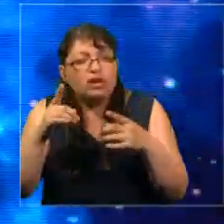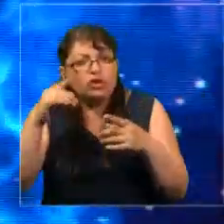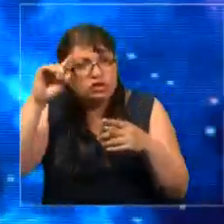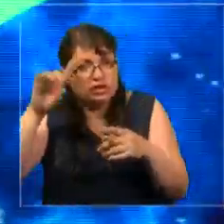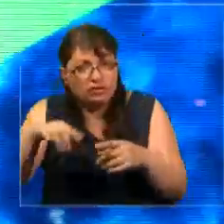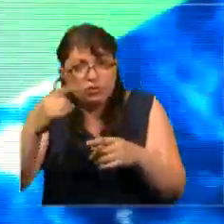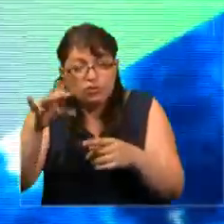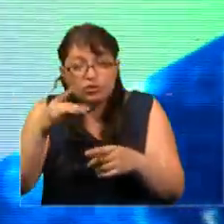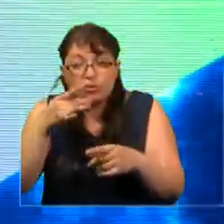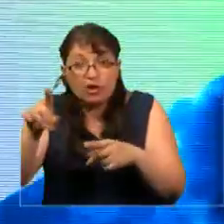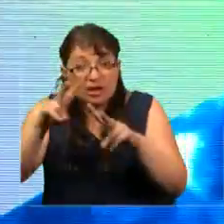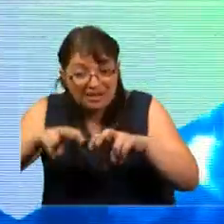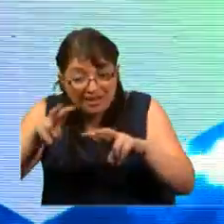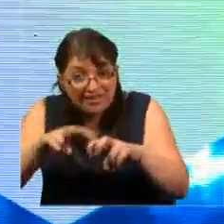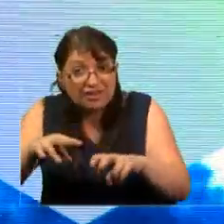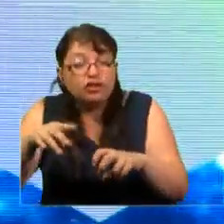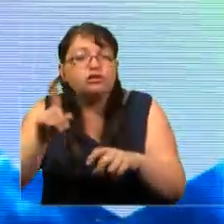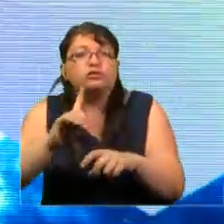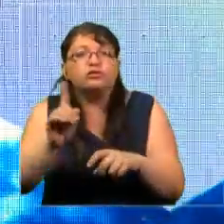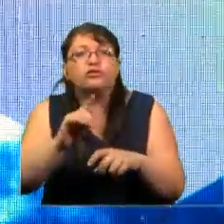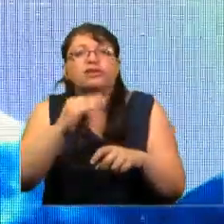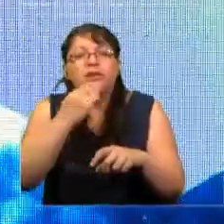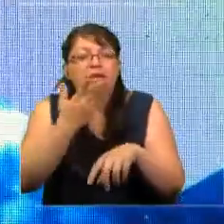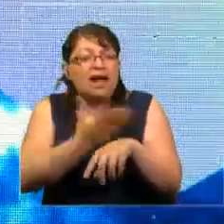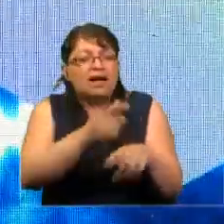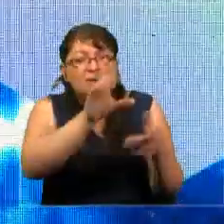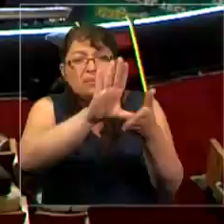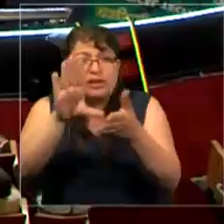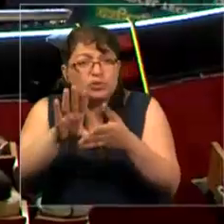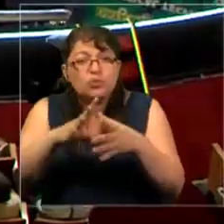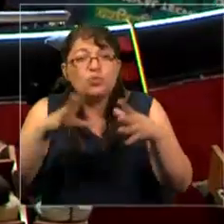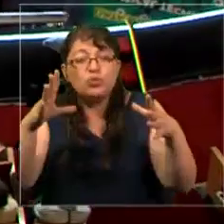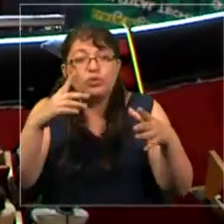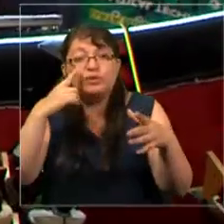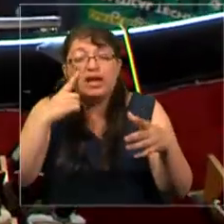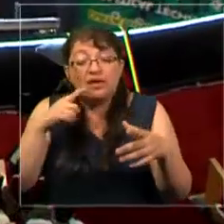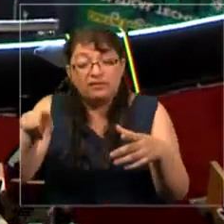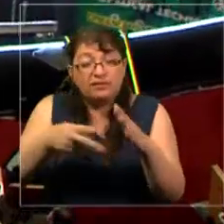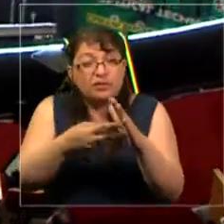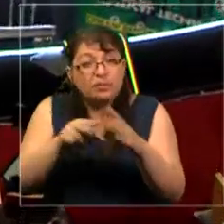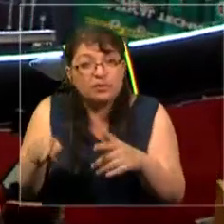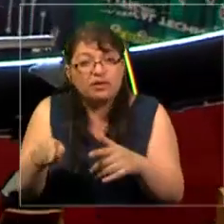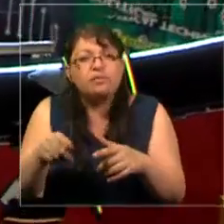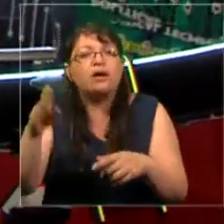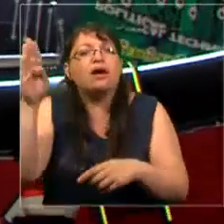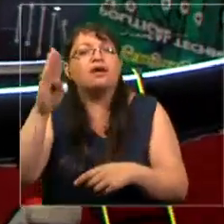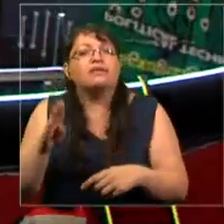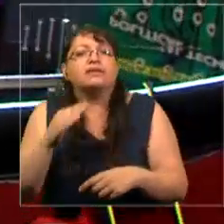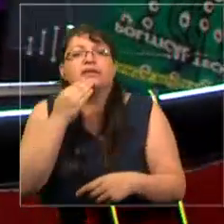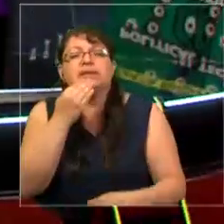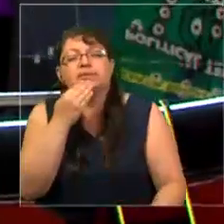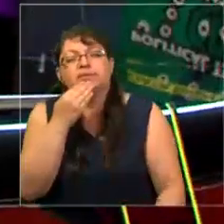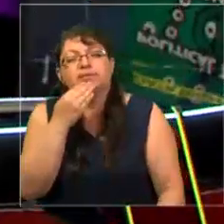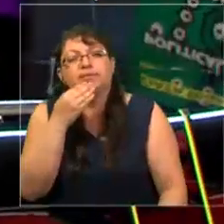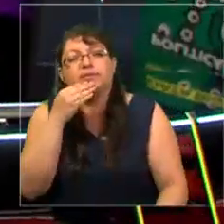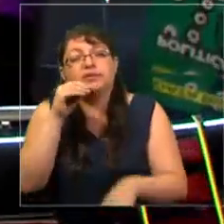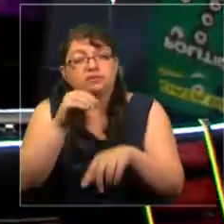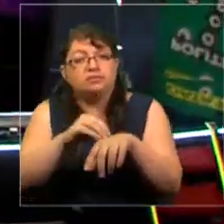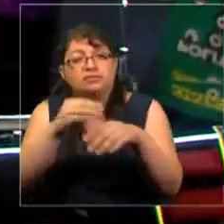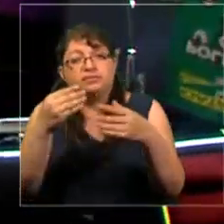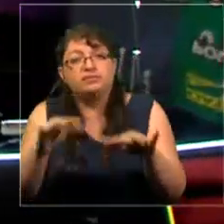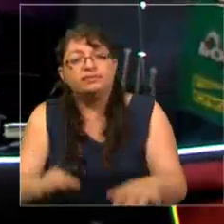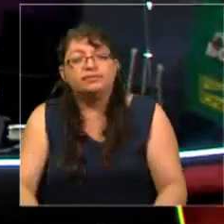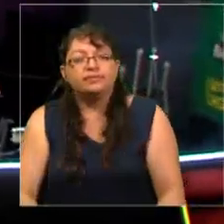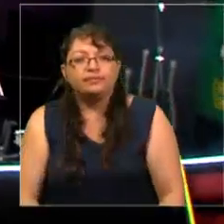investigaciones globales, sino que muchos países han actuado para manejar este problema, y Brasil anunció sus